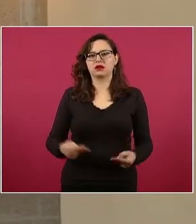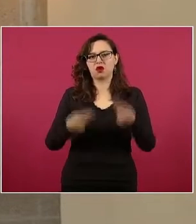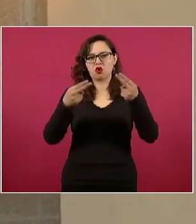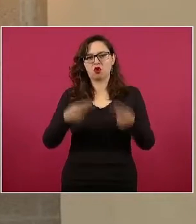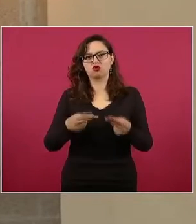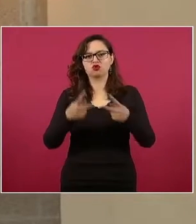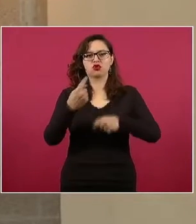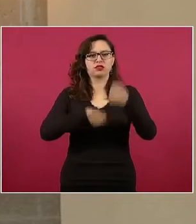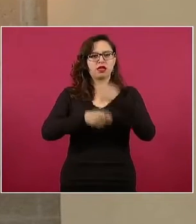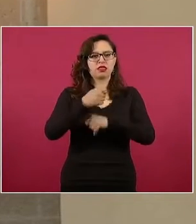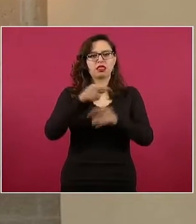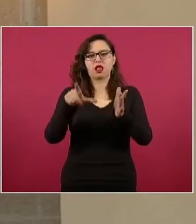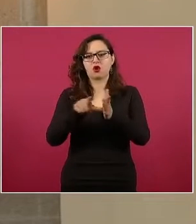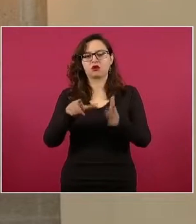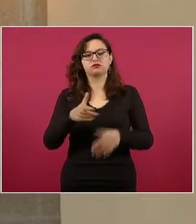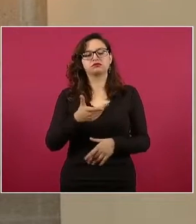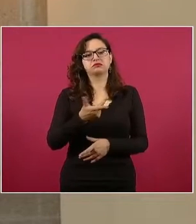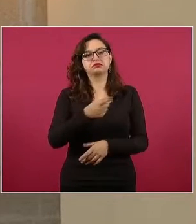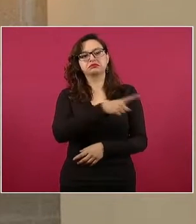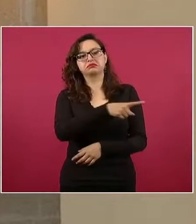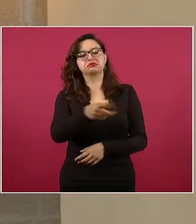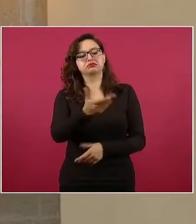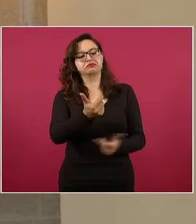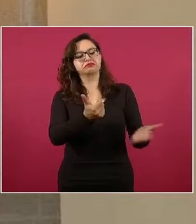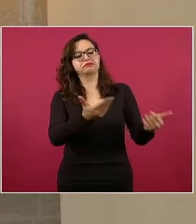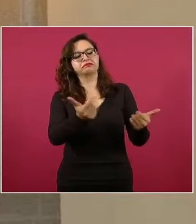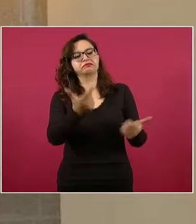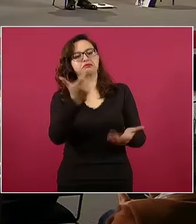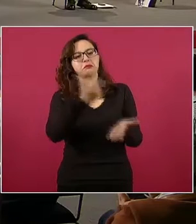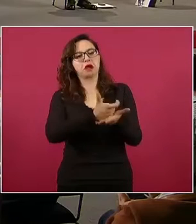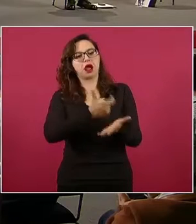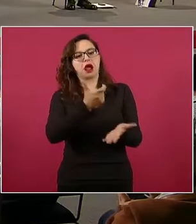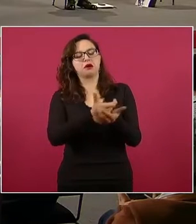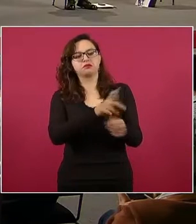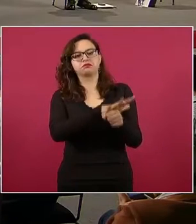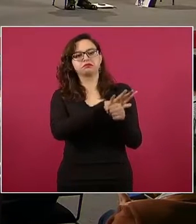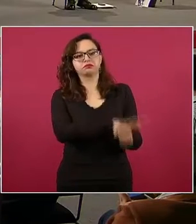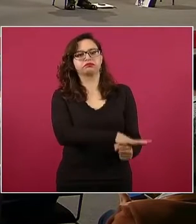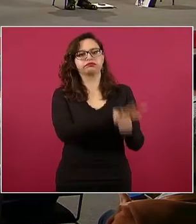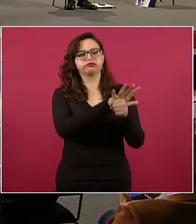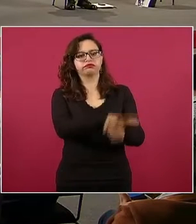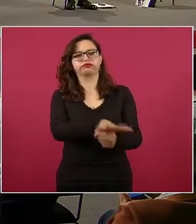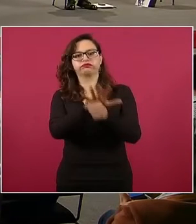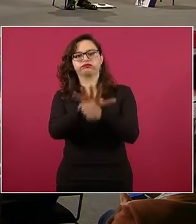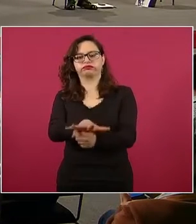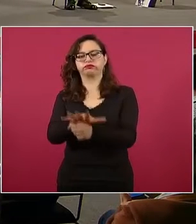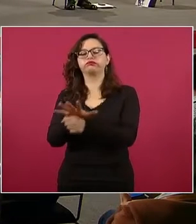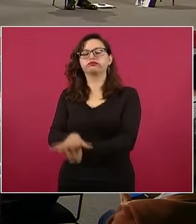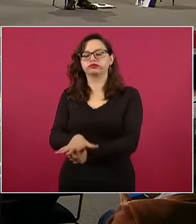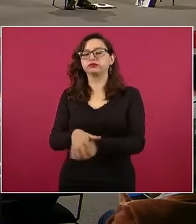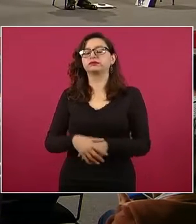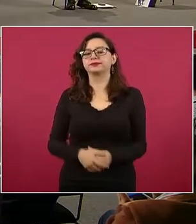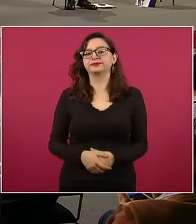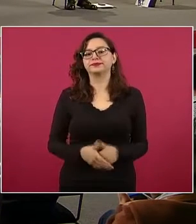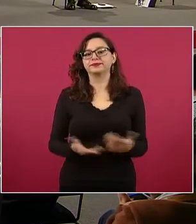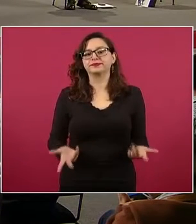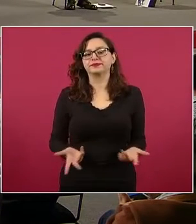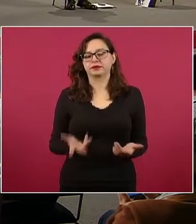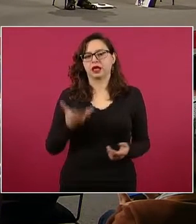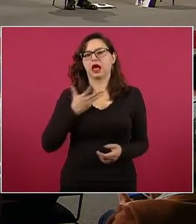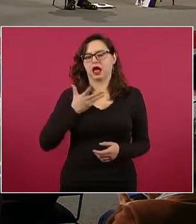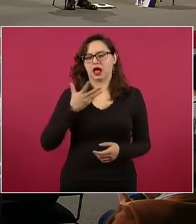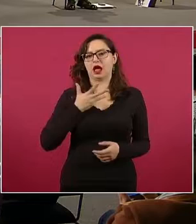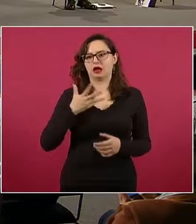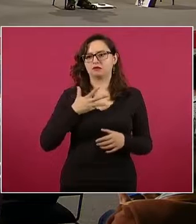como se conoce esta práctica criminal. En este caso iniciamos con eventos ocurridos en el estado